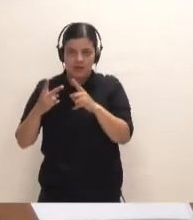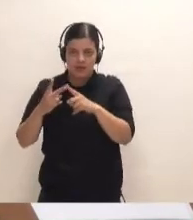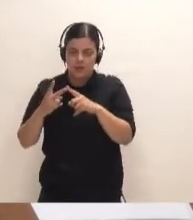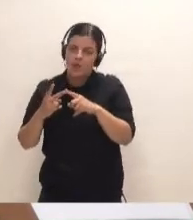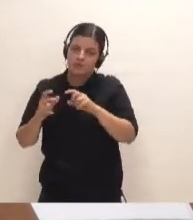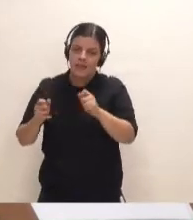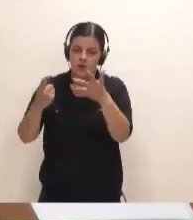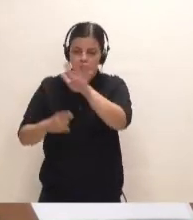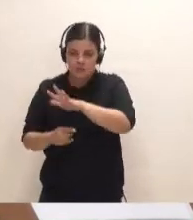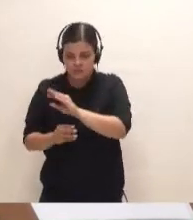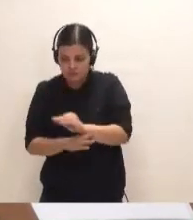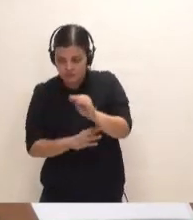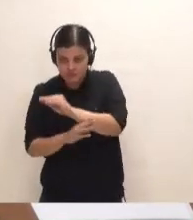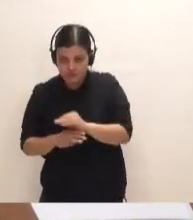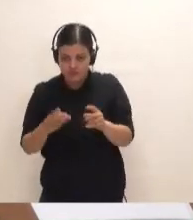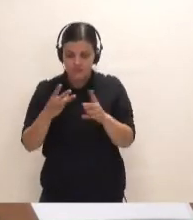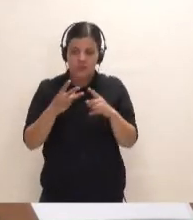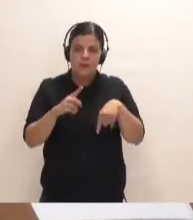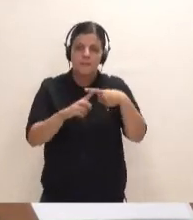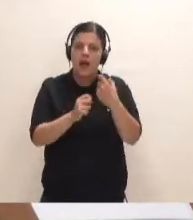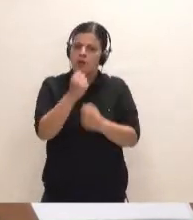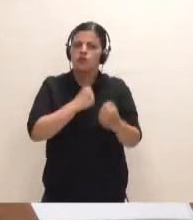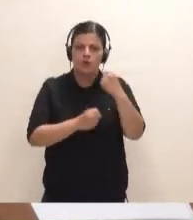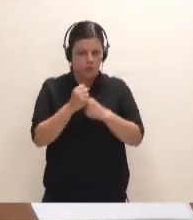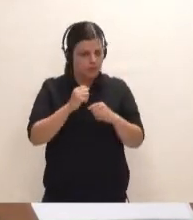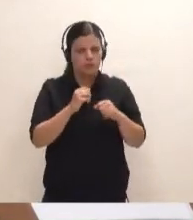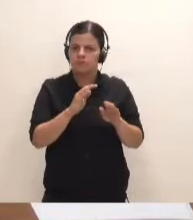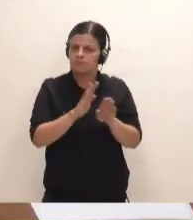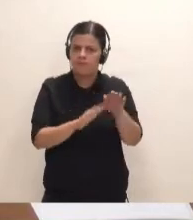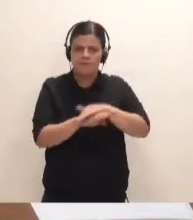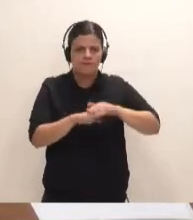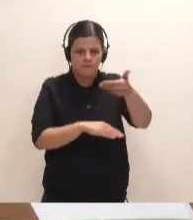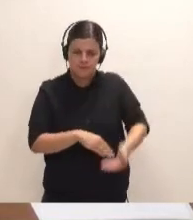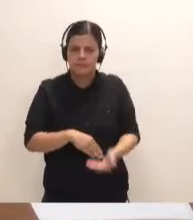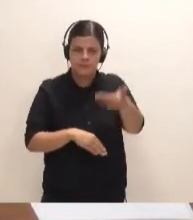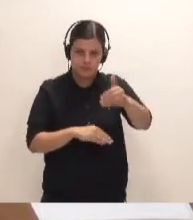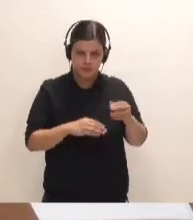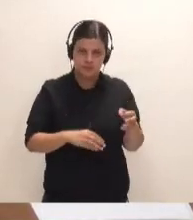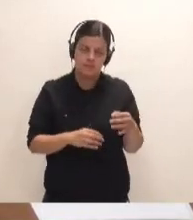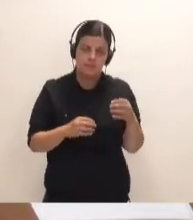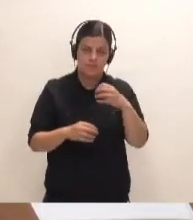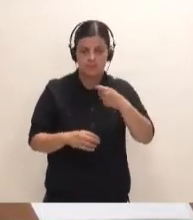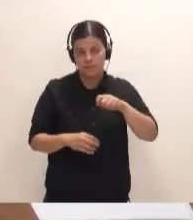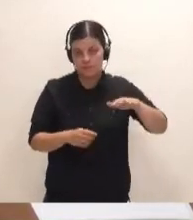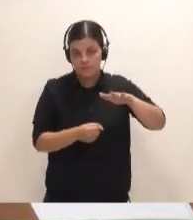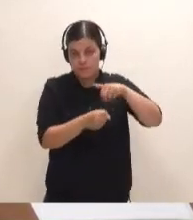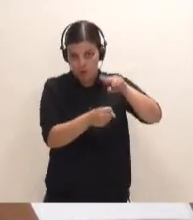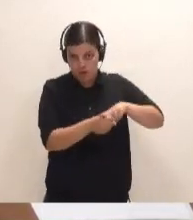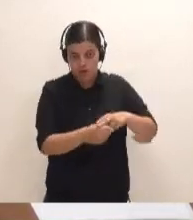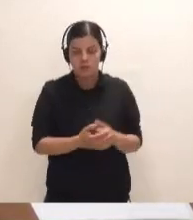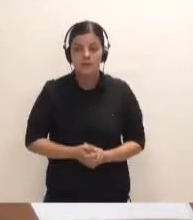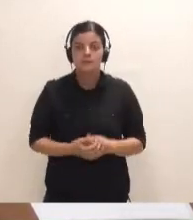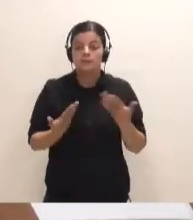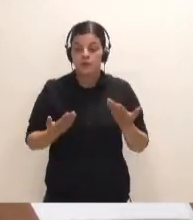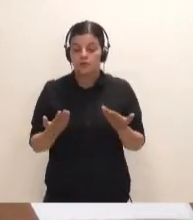los ecosistemas y el mantenimiento de una actividad económica esencial para nuestra provincia. La propuesta a la que llegamos con el